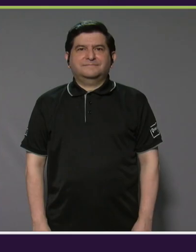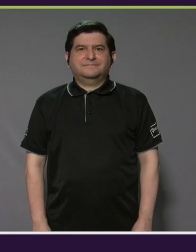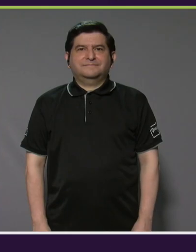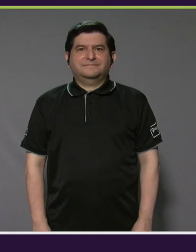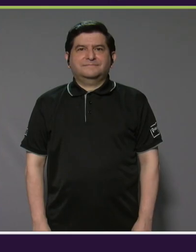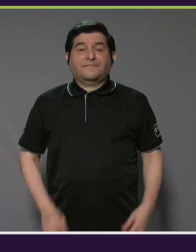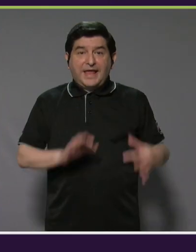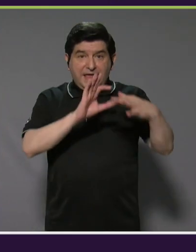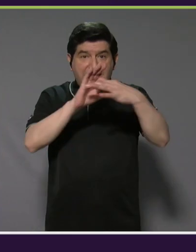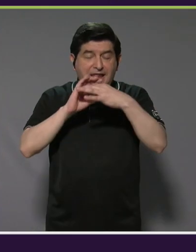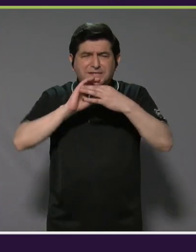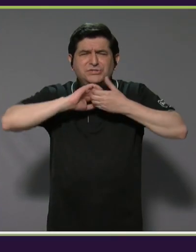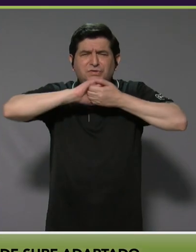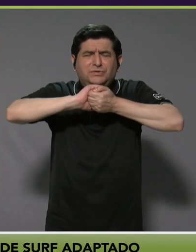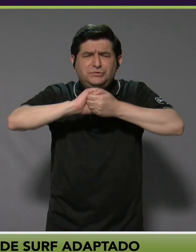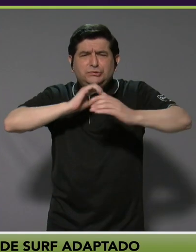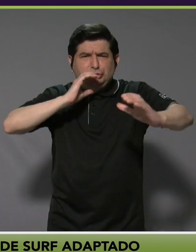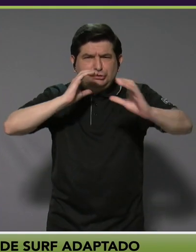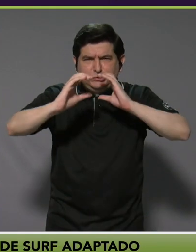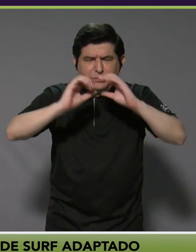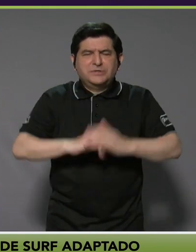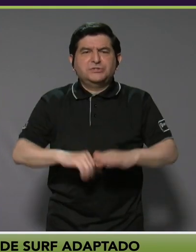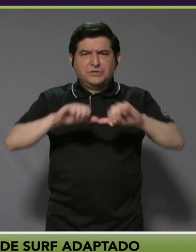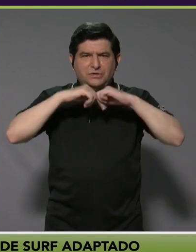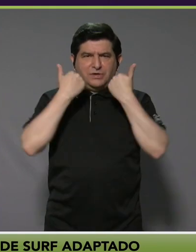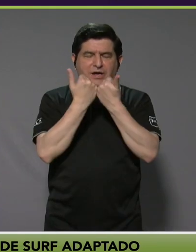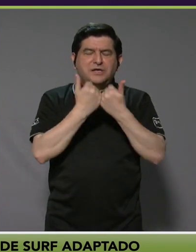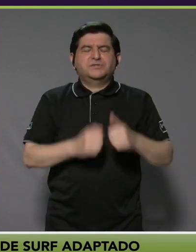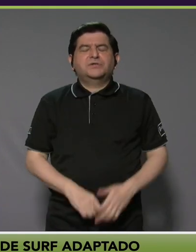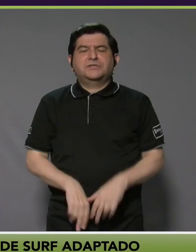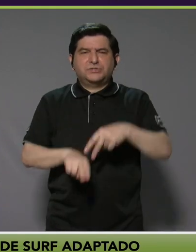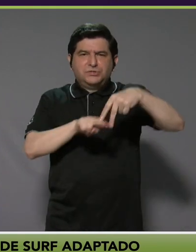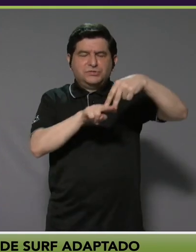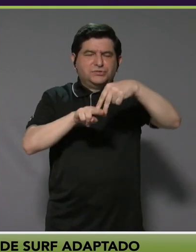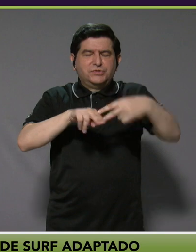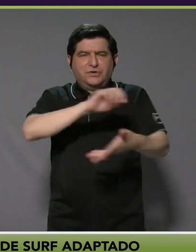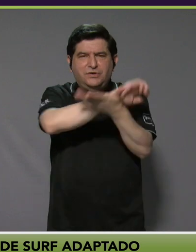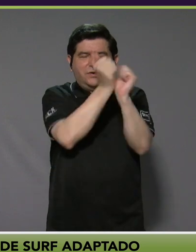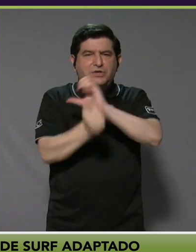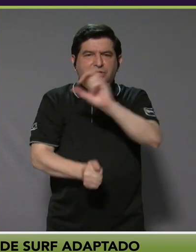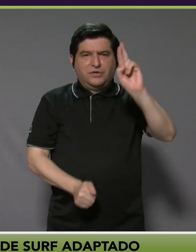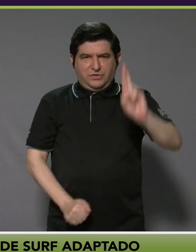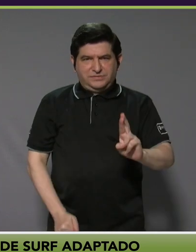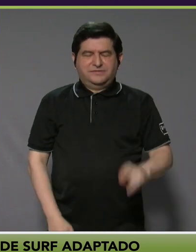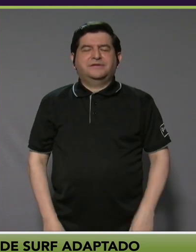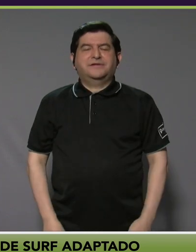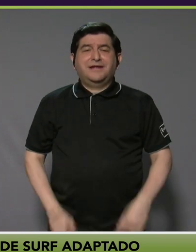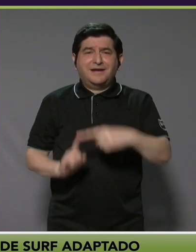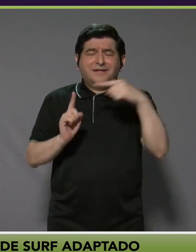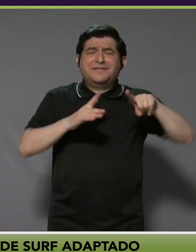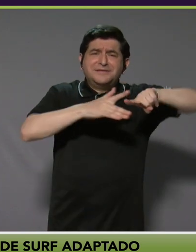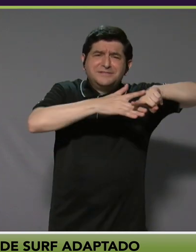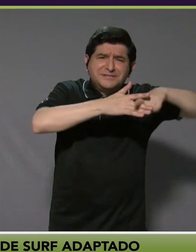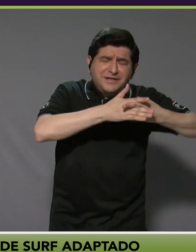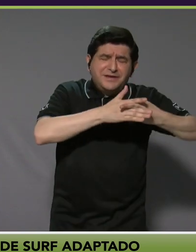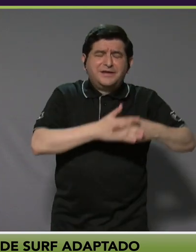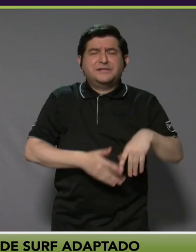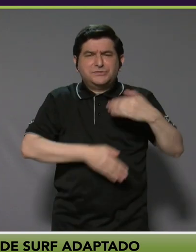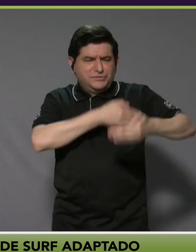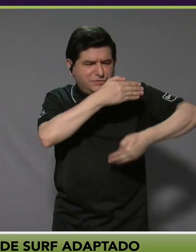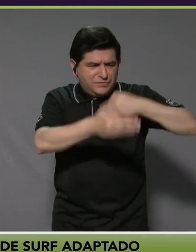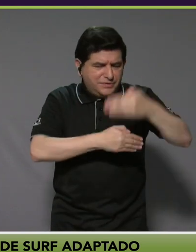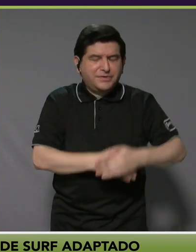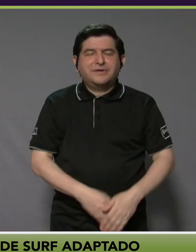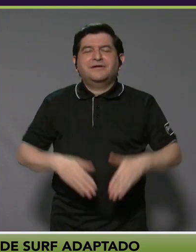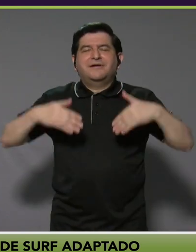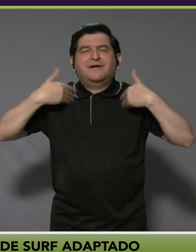Nexus es aliado de comunicación de la Asociación de Surf Adaptado de Costa Rica a de Surf desde los inicios de este movimiento y